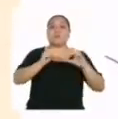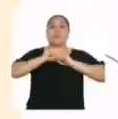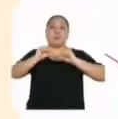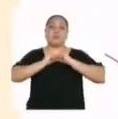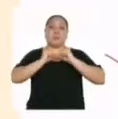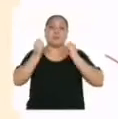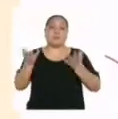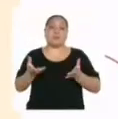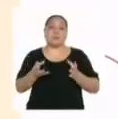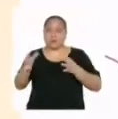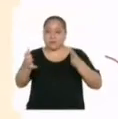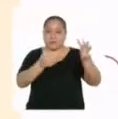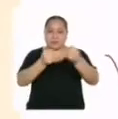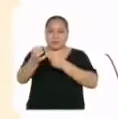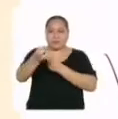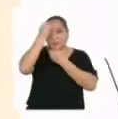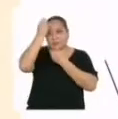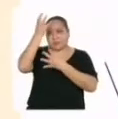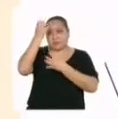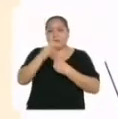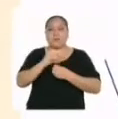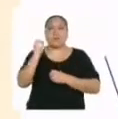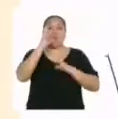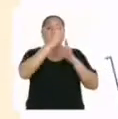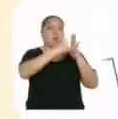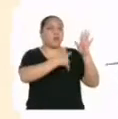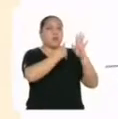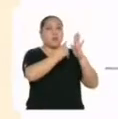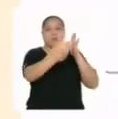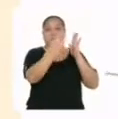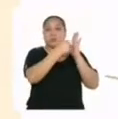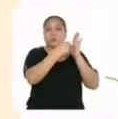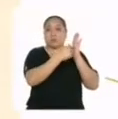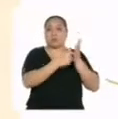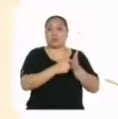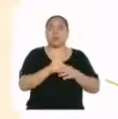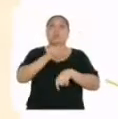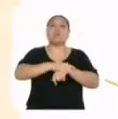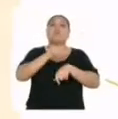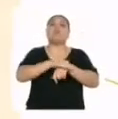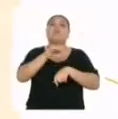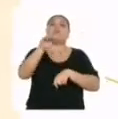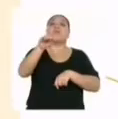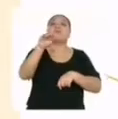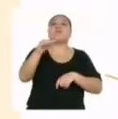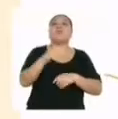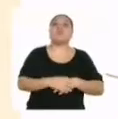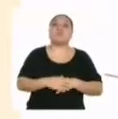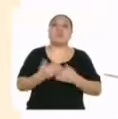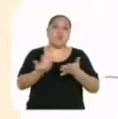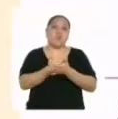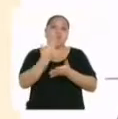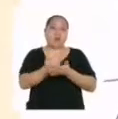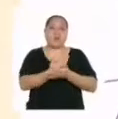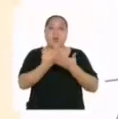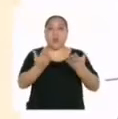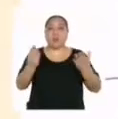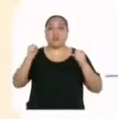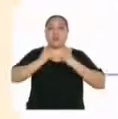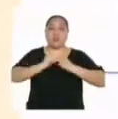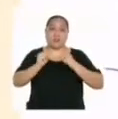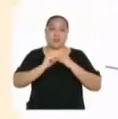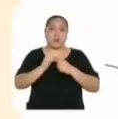agrupa textos o cronogramas que nos avisan sobre novedades deportivas.